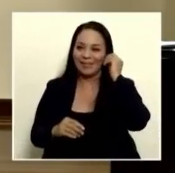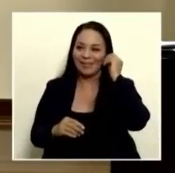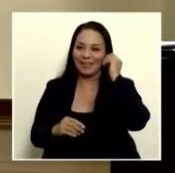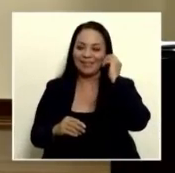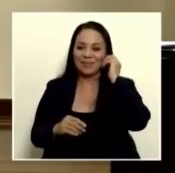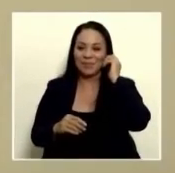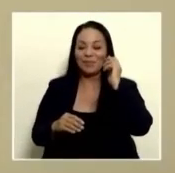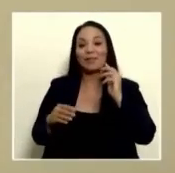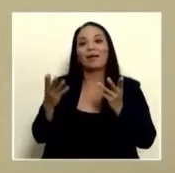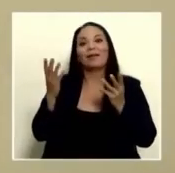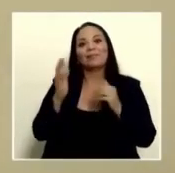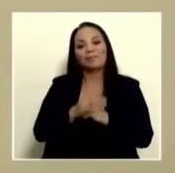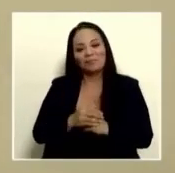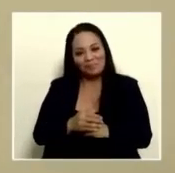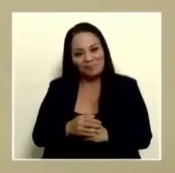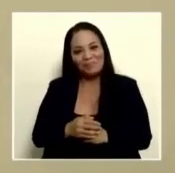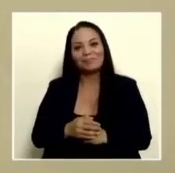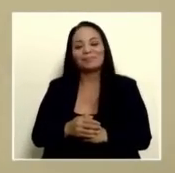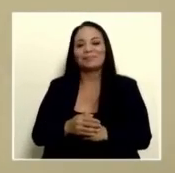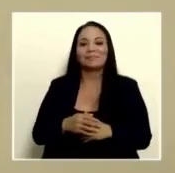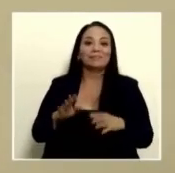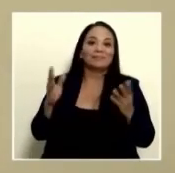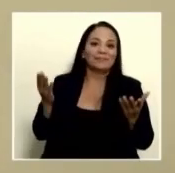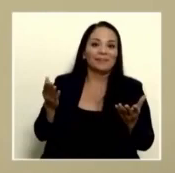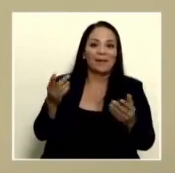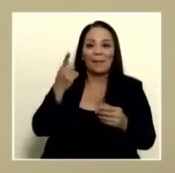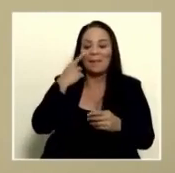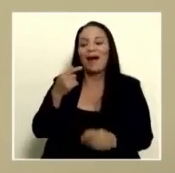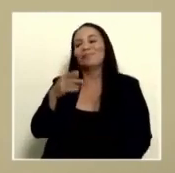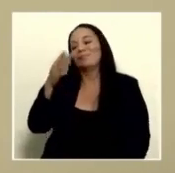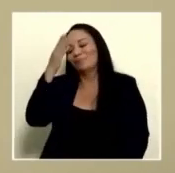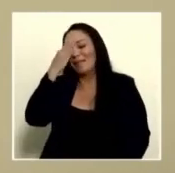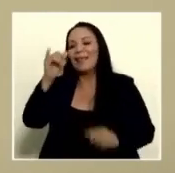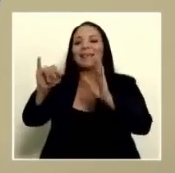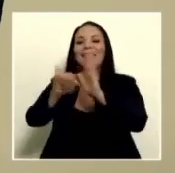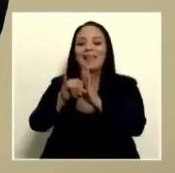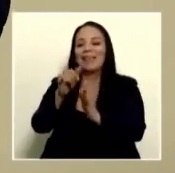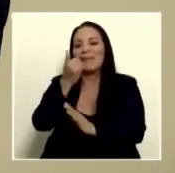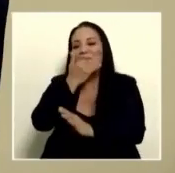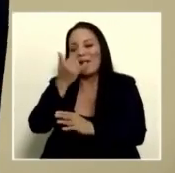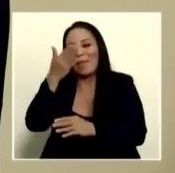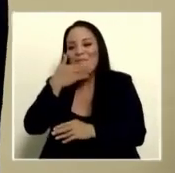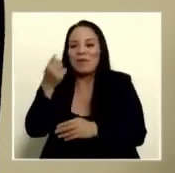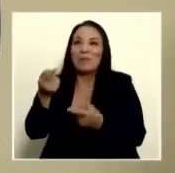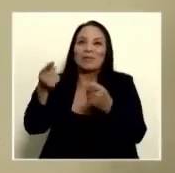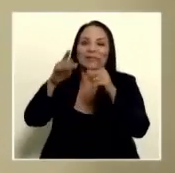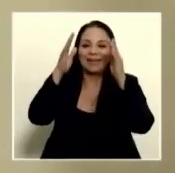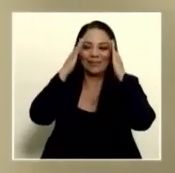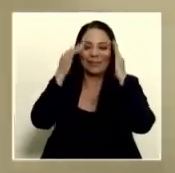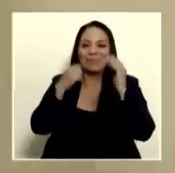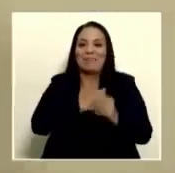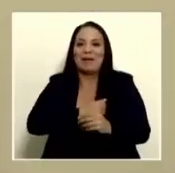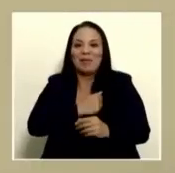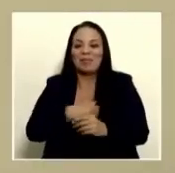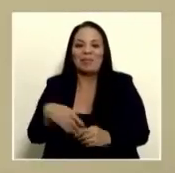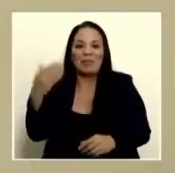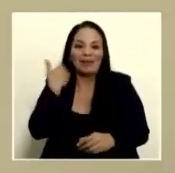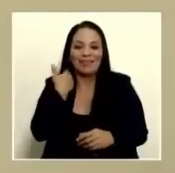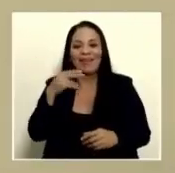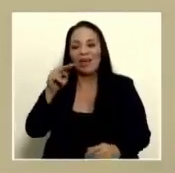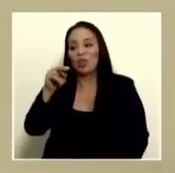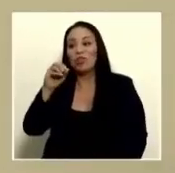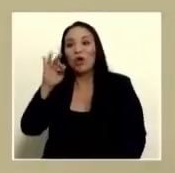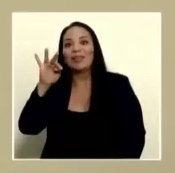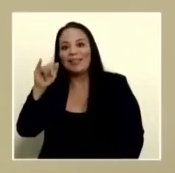hasta en el mejor de los casos identidad equivocada perdón no se preocupe jefe continuamos